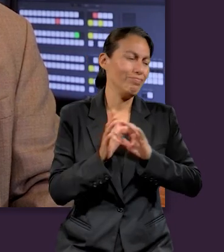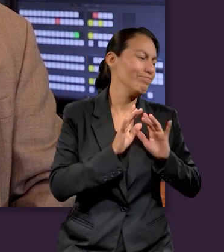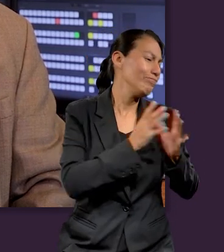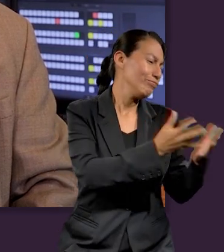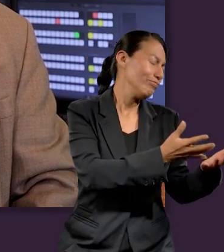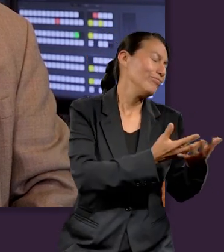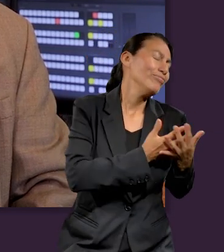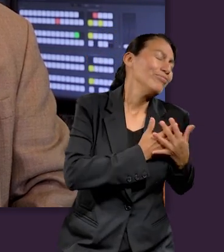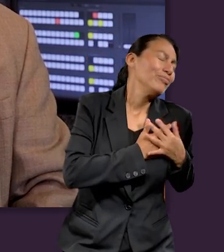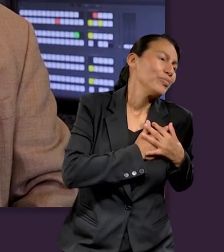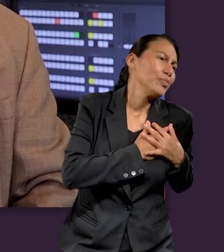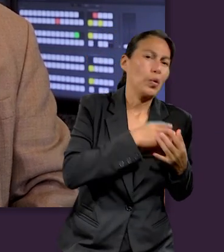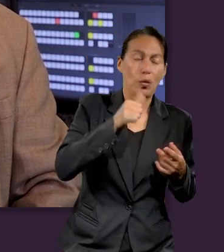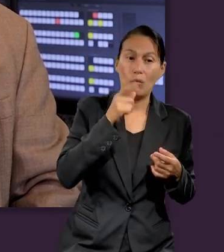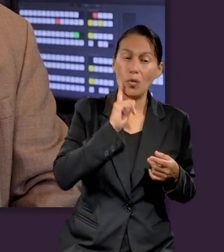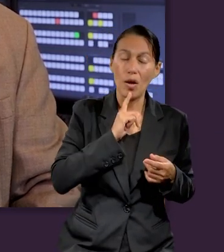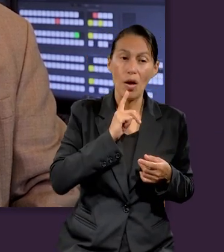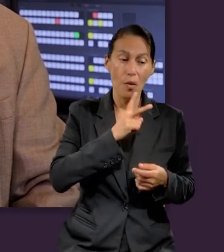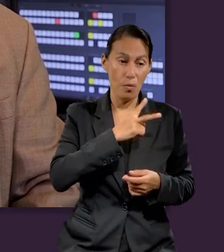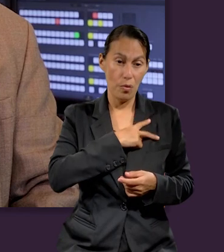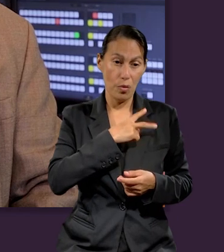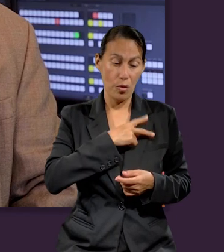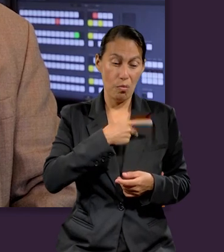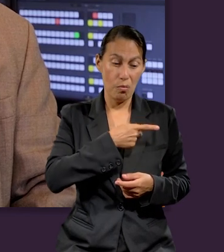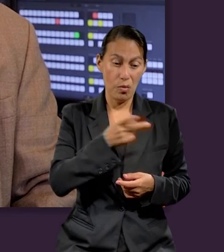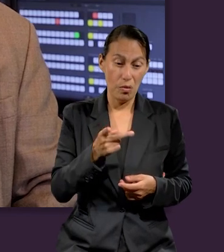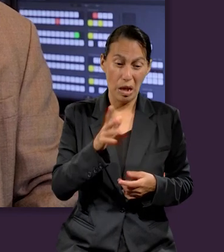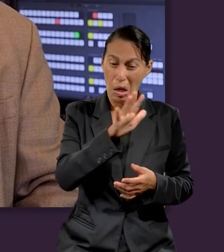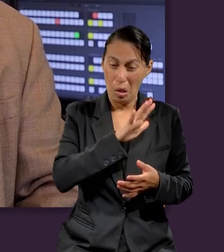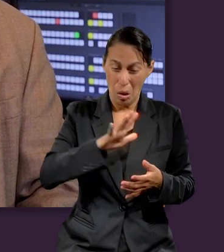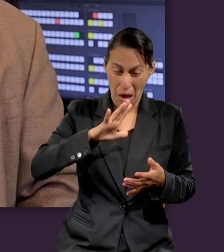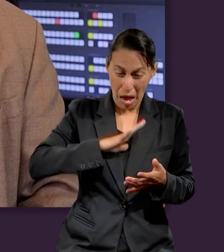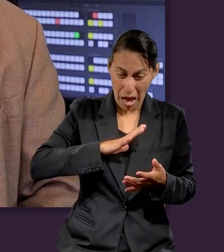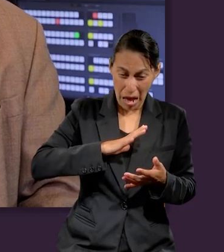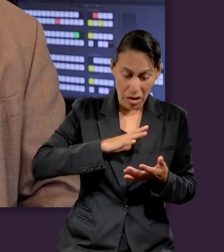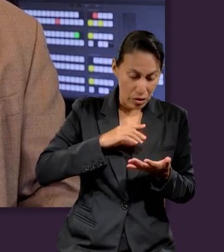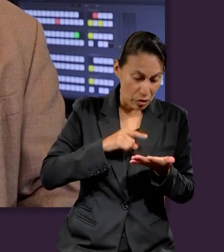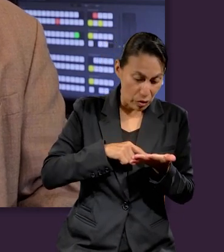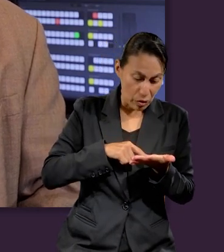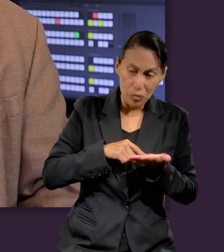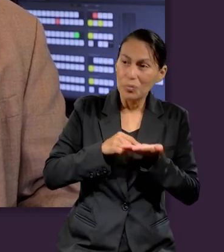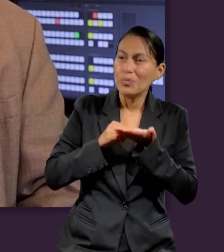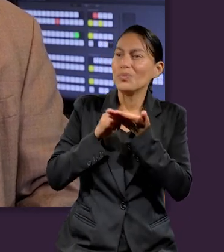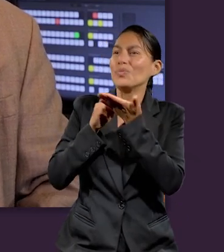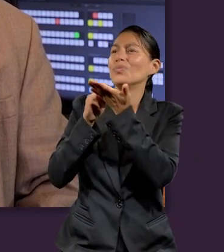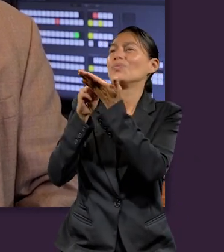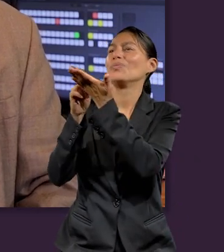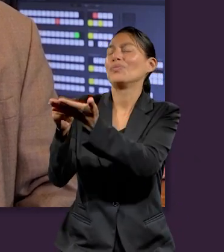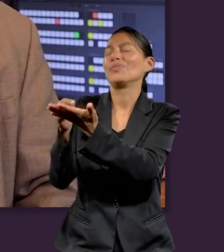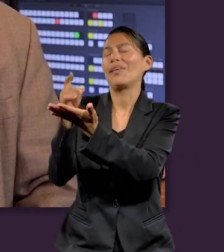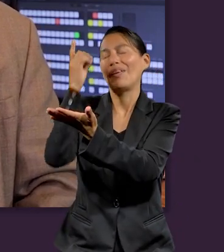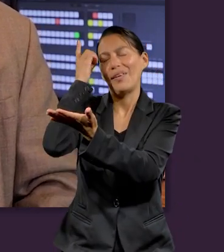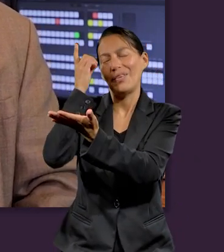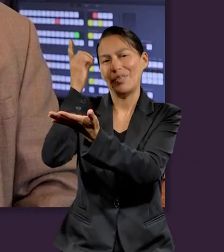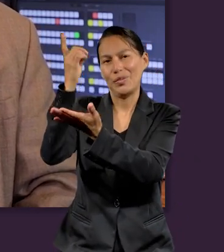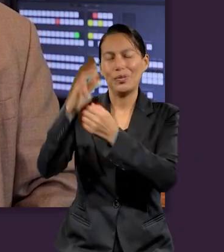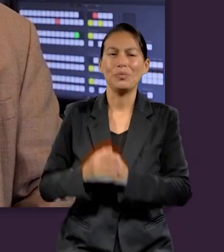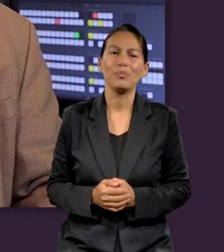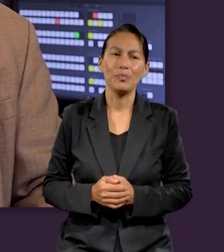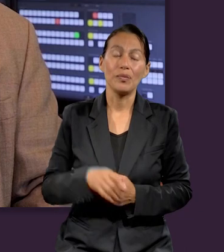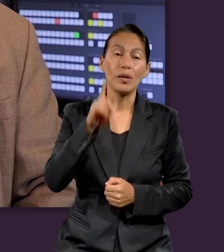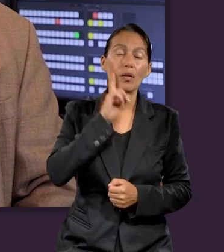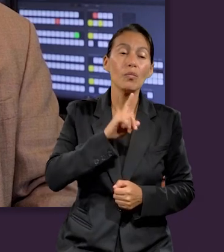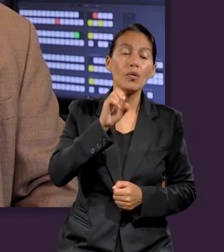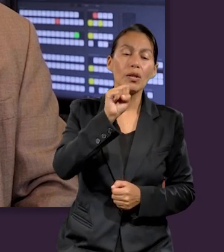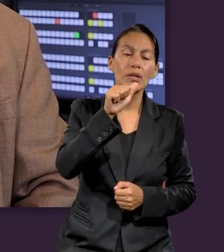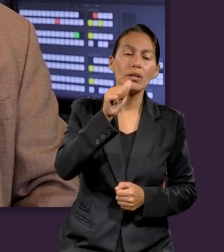Así también tenemos otras personas como la viuda pobre, que dio todo lo que